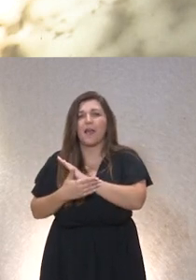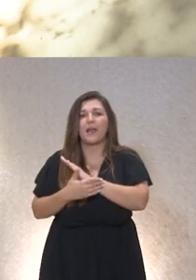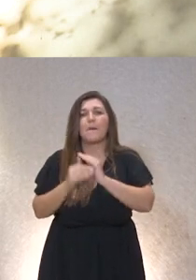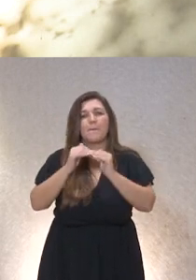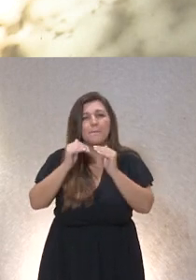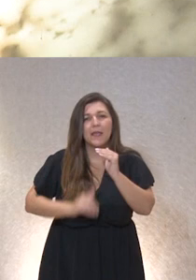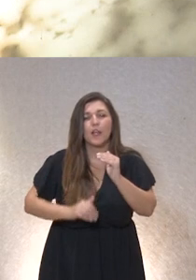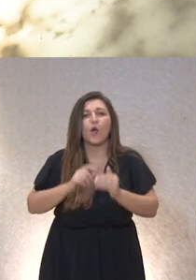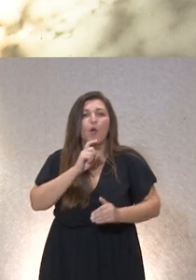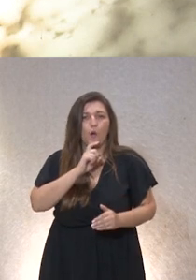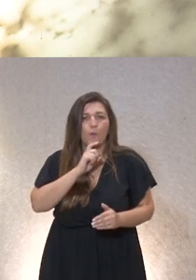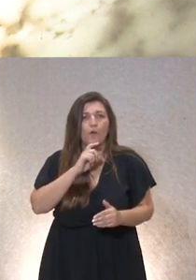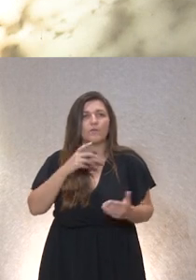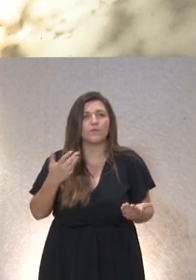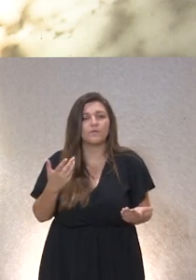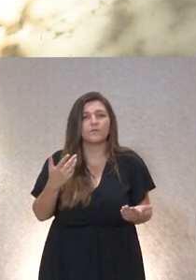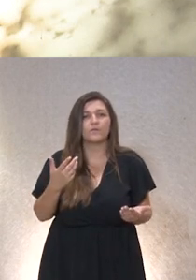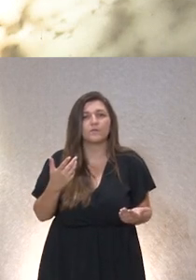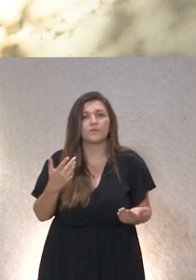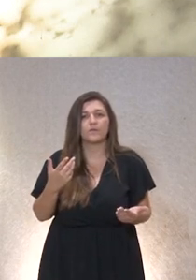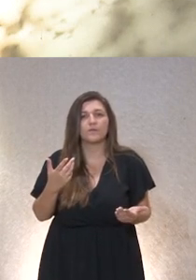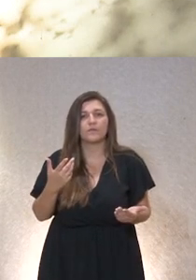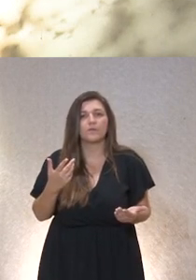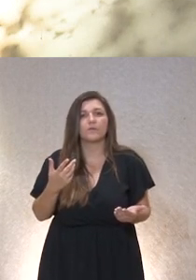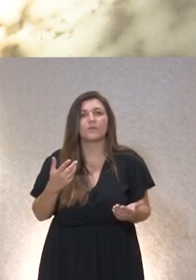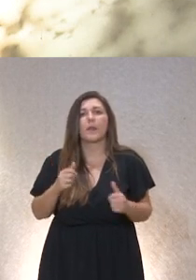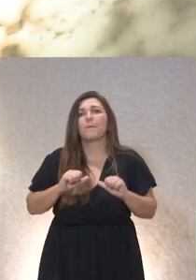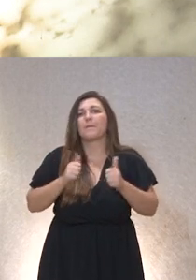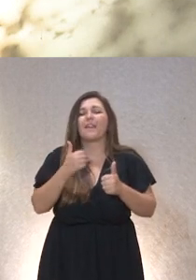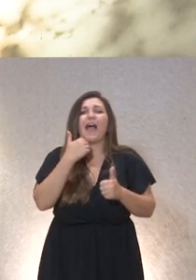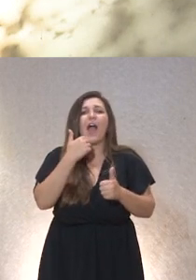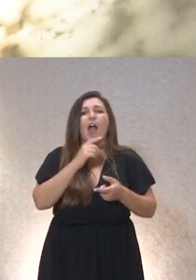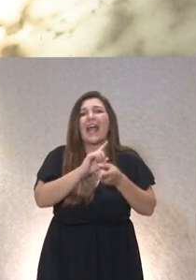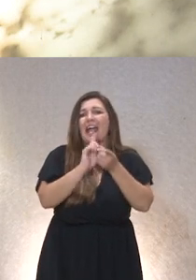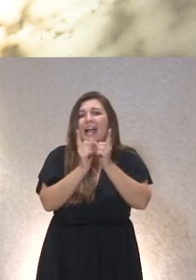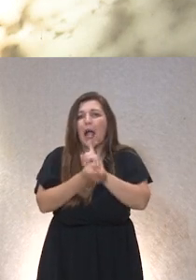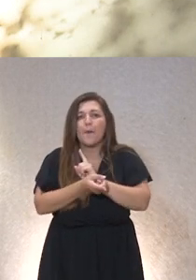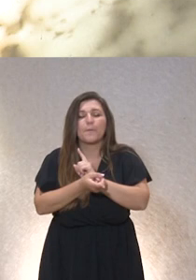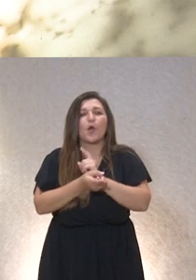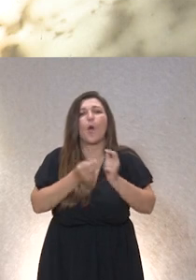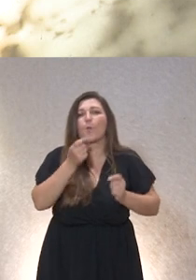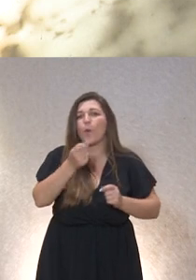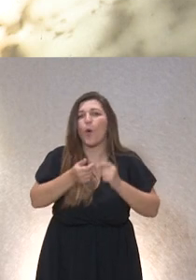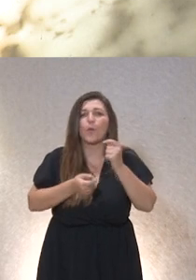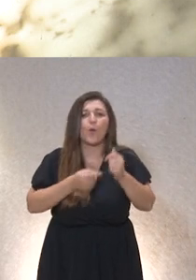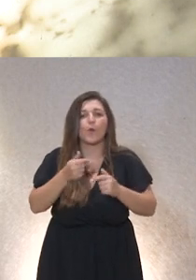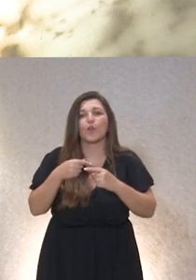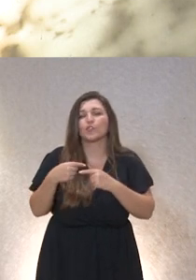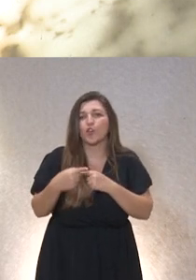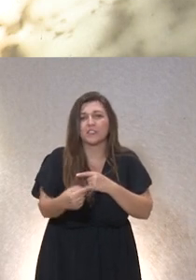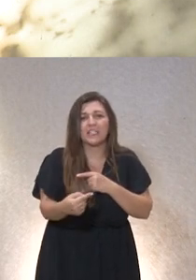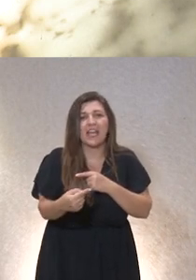restrictivas incluso empezando con cambios pues por abajo cambios poco a poco y en el día a día